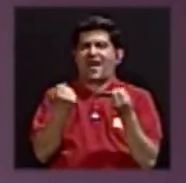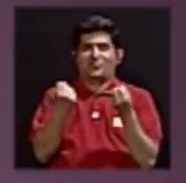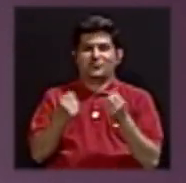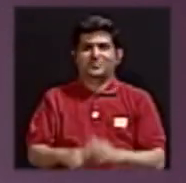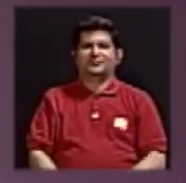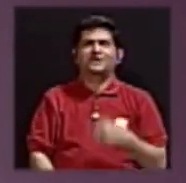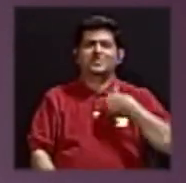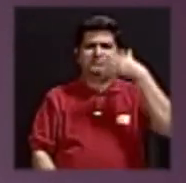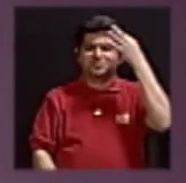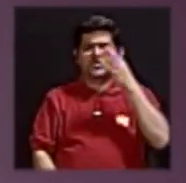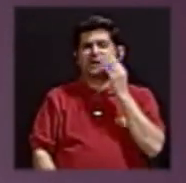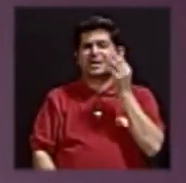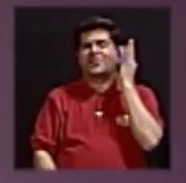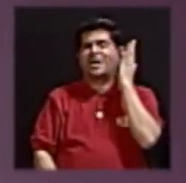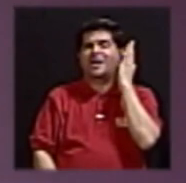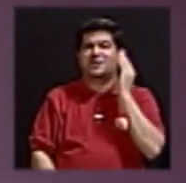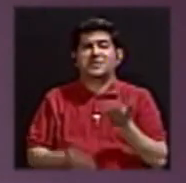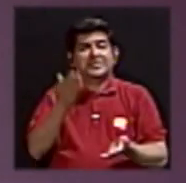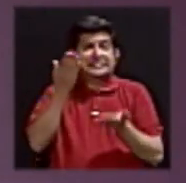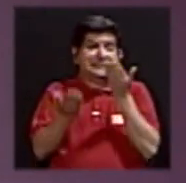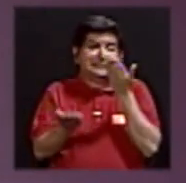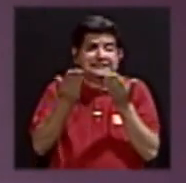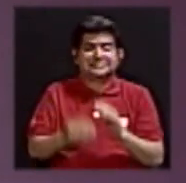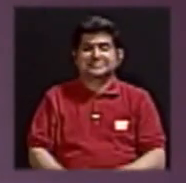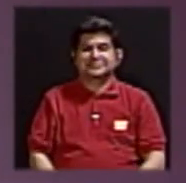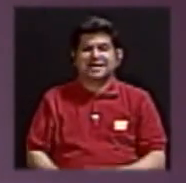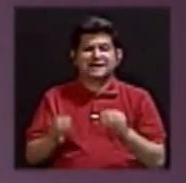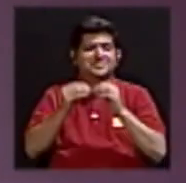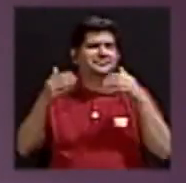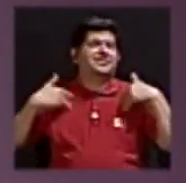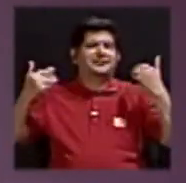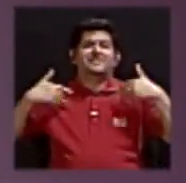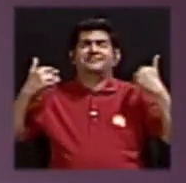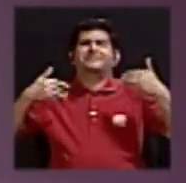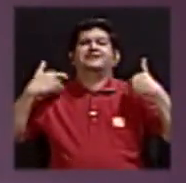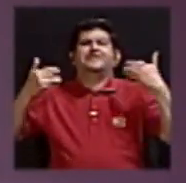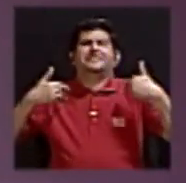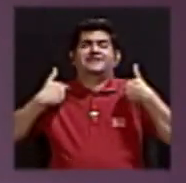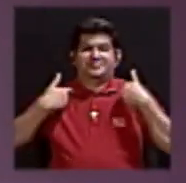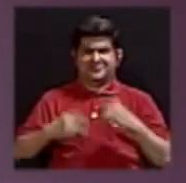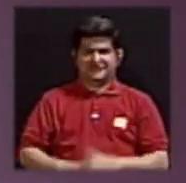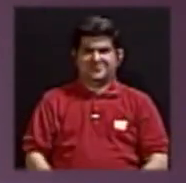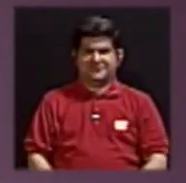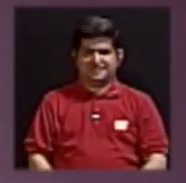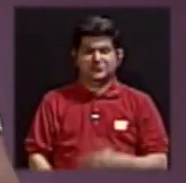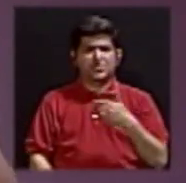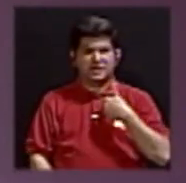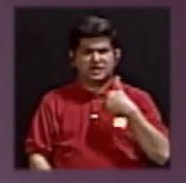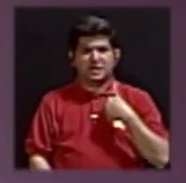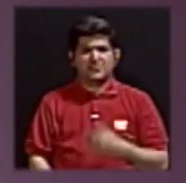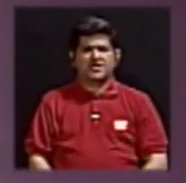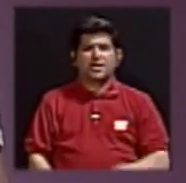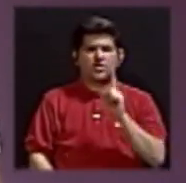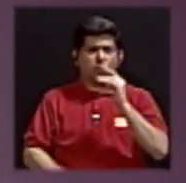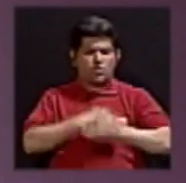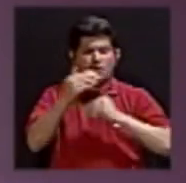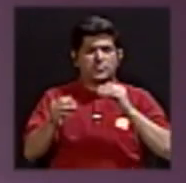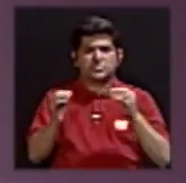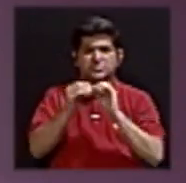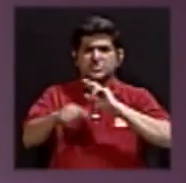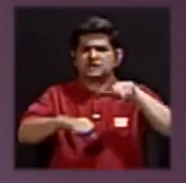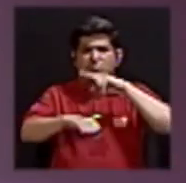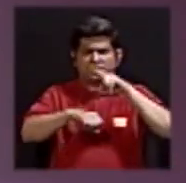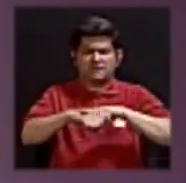Entonces yo creo que nuestras abuelitas probablemente eran mucho más felices que, ¿verdad? Y tenían una transición más natural